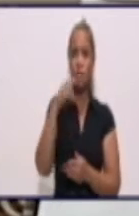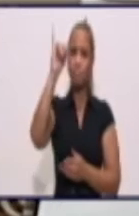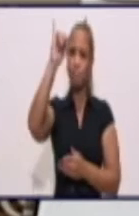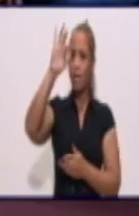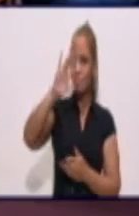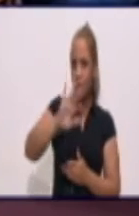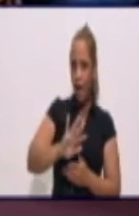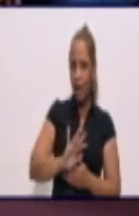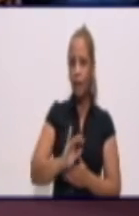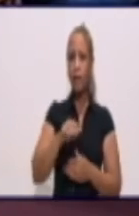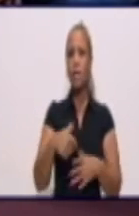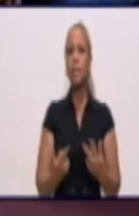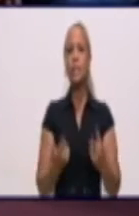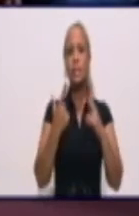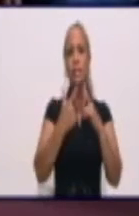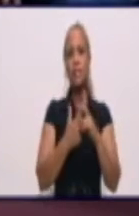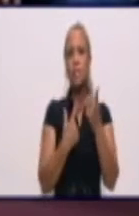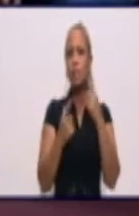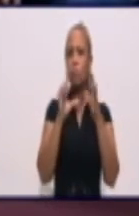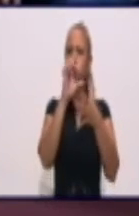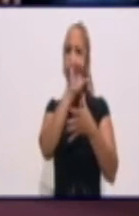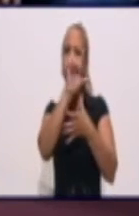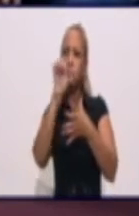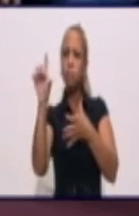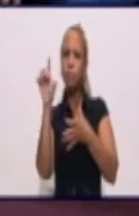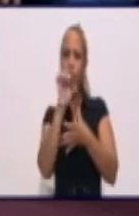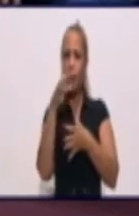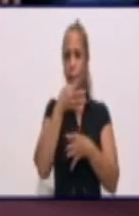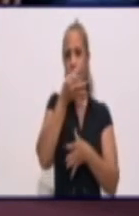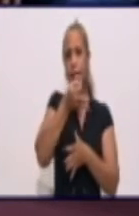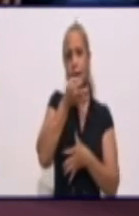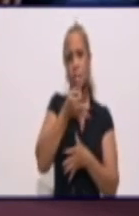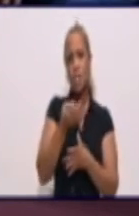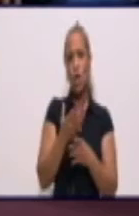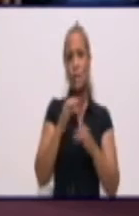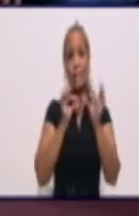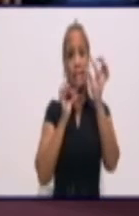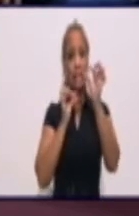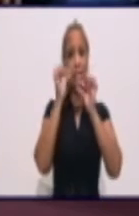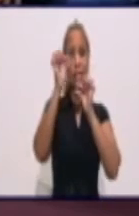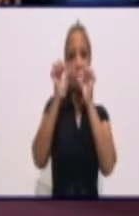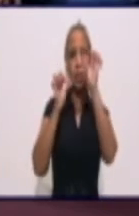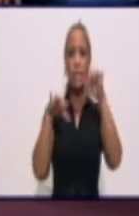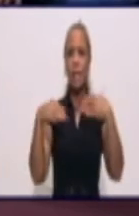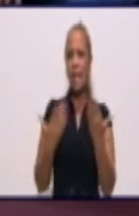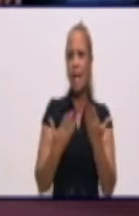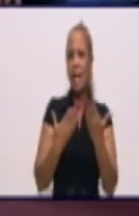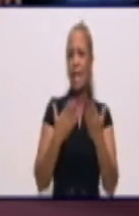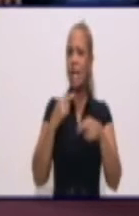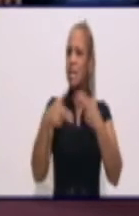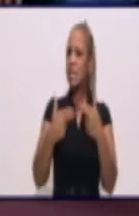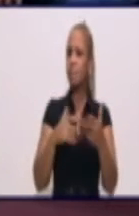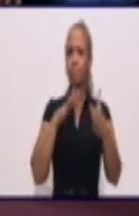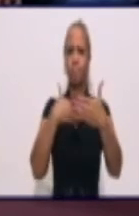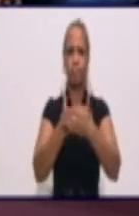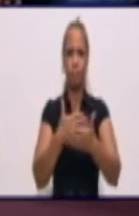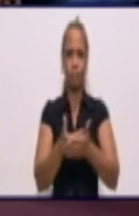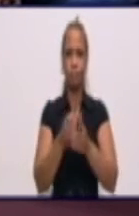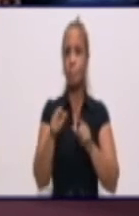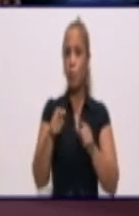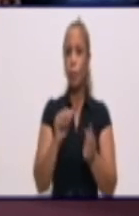argumentación, una explicación detallada de qué consiste la propuesta.